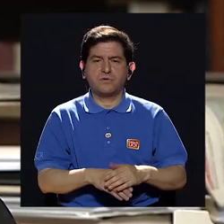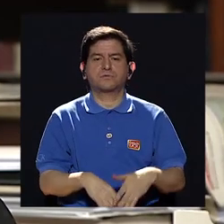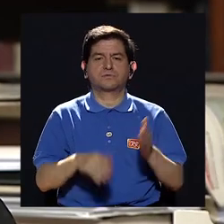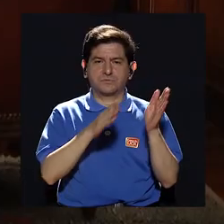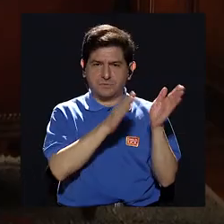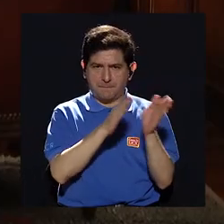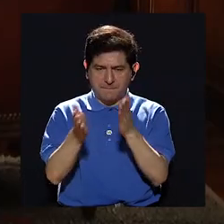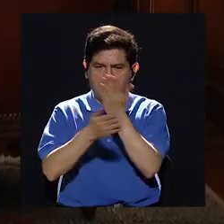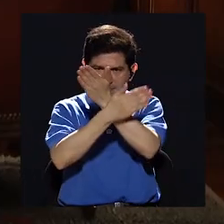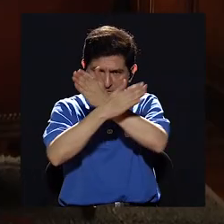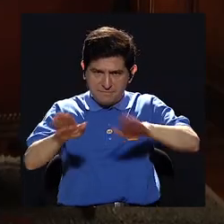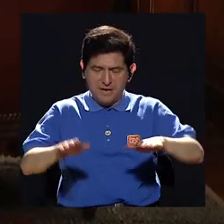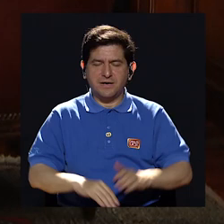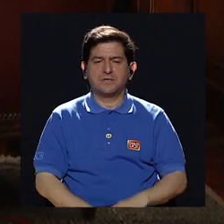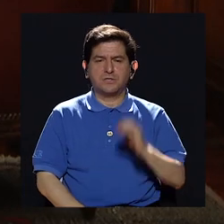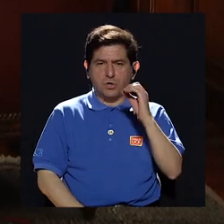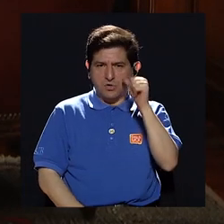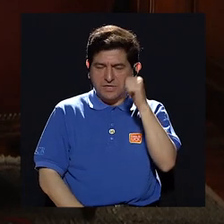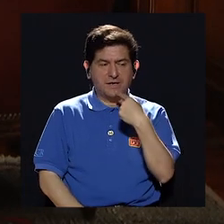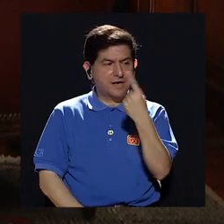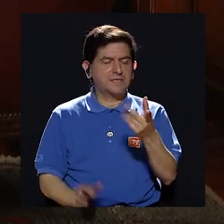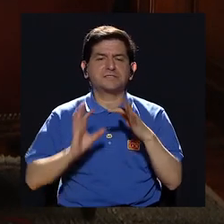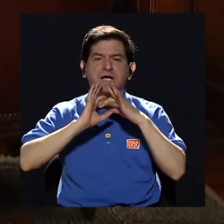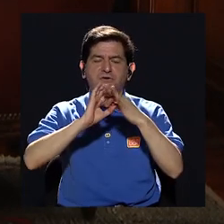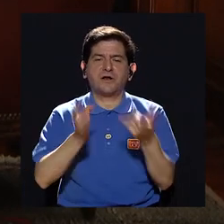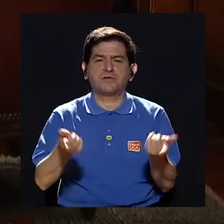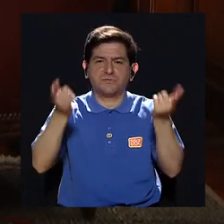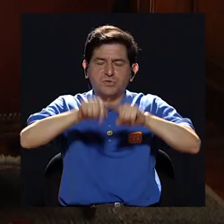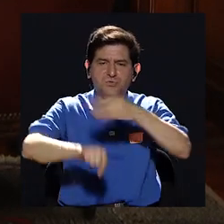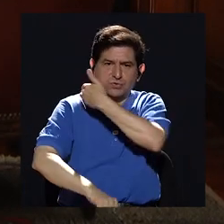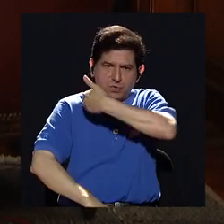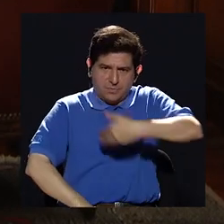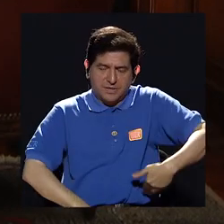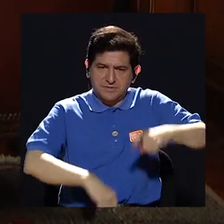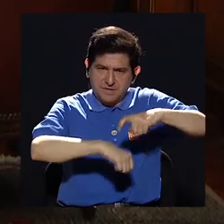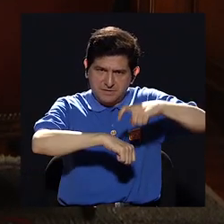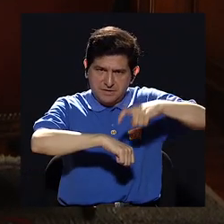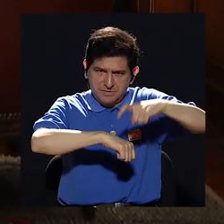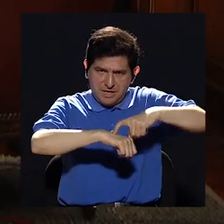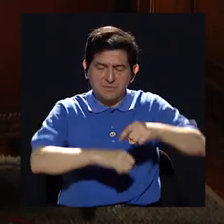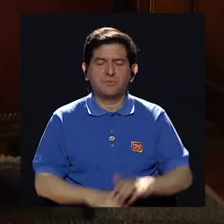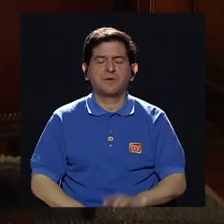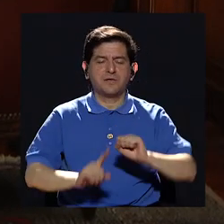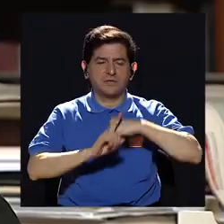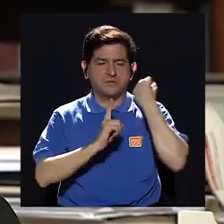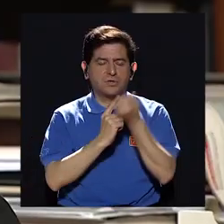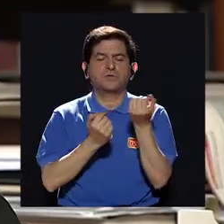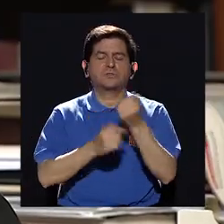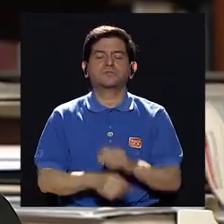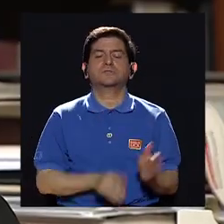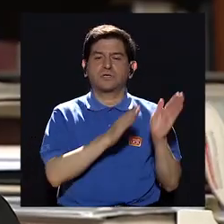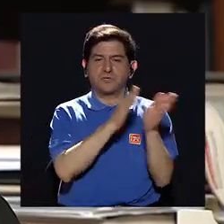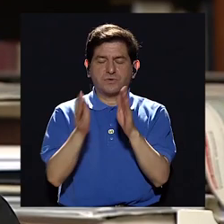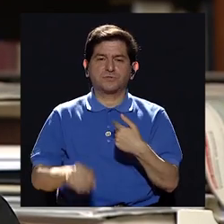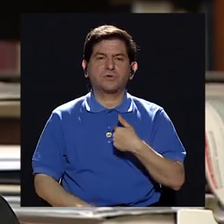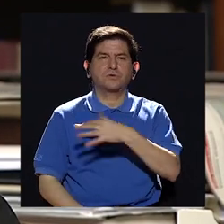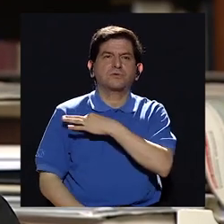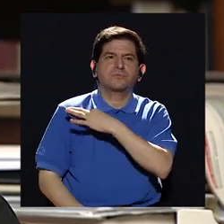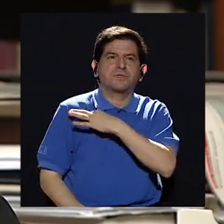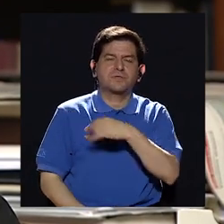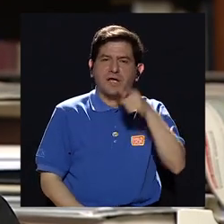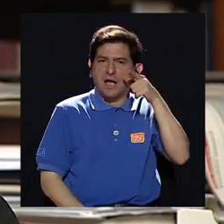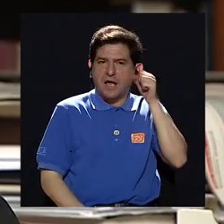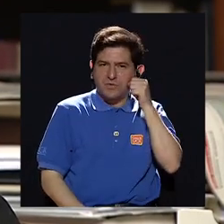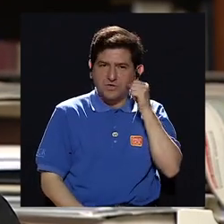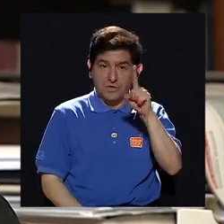Don Oscar nos hablaba de esa relación que se dio con los presidentes en el momento en el que se daba el plan. Recuerdo una vez que invité a Luis Guillermo